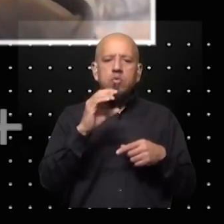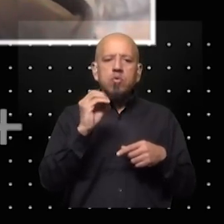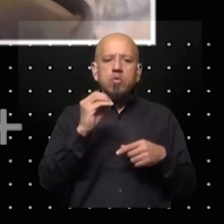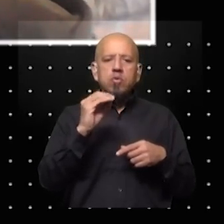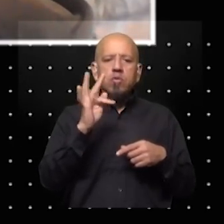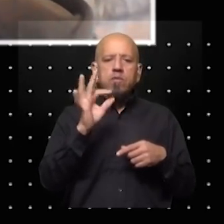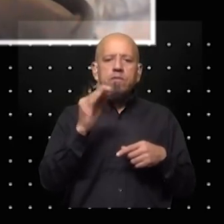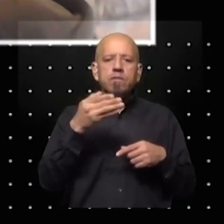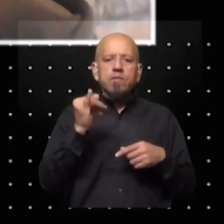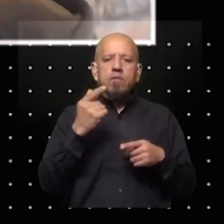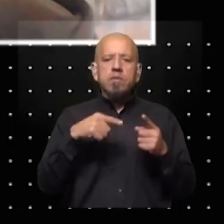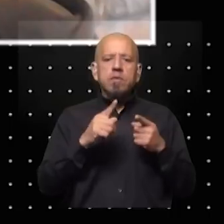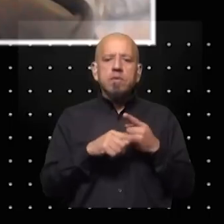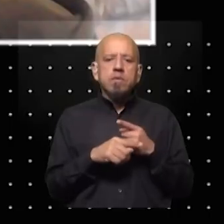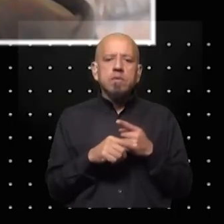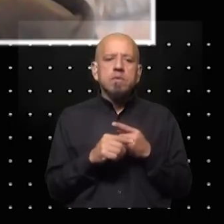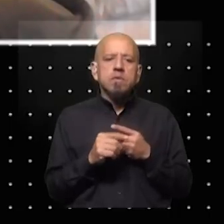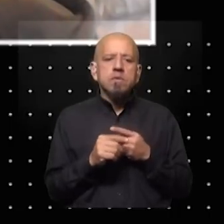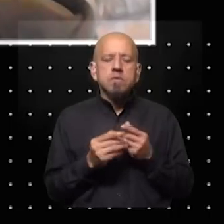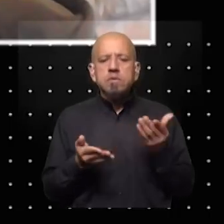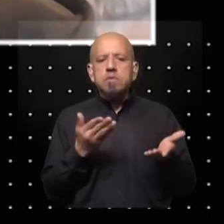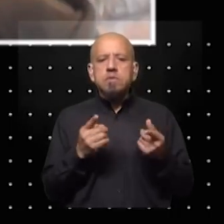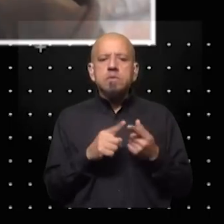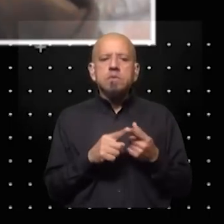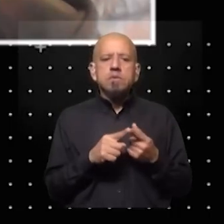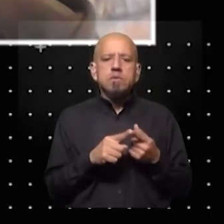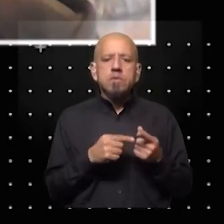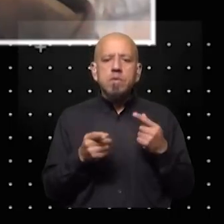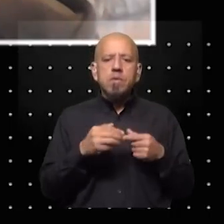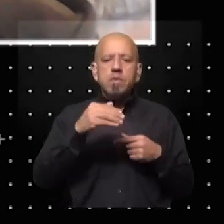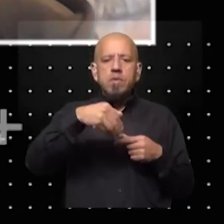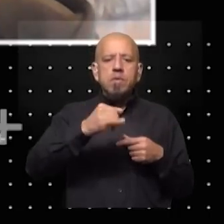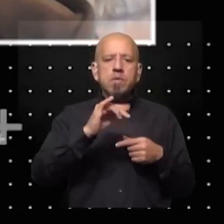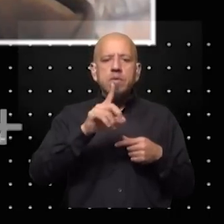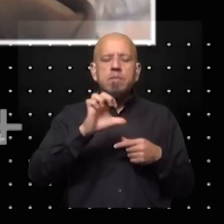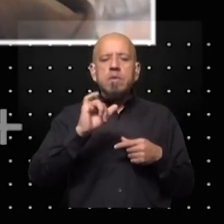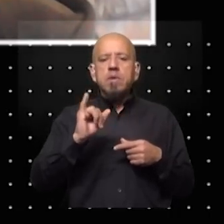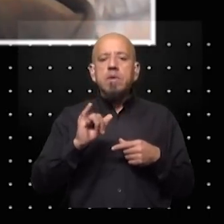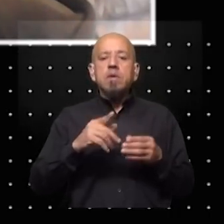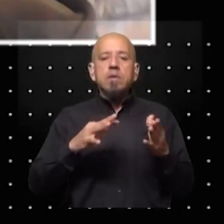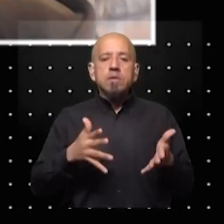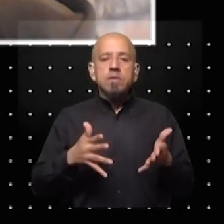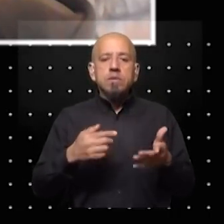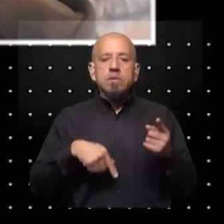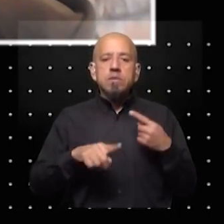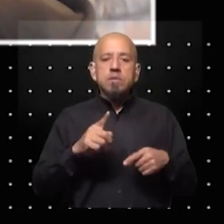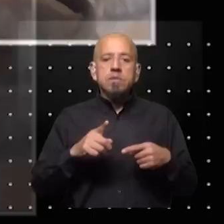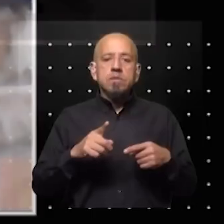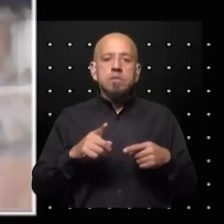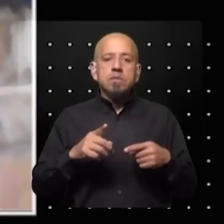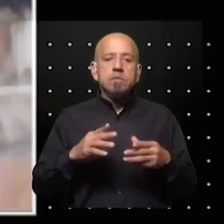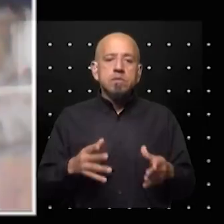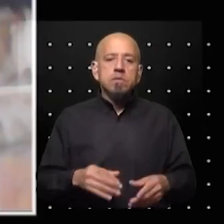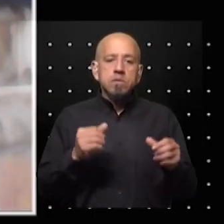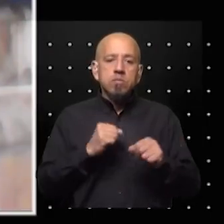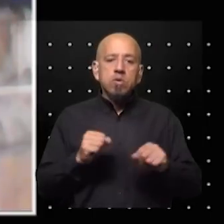relativizan de alguna manera totalmente la figura de mi ley fue creada para correr los umbrales de lo que se puede